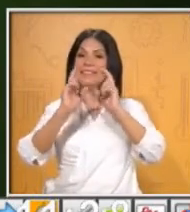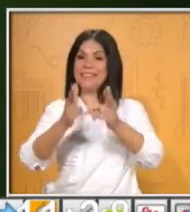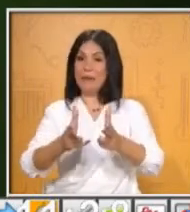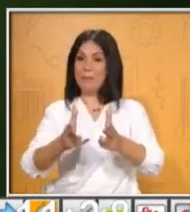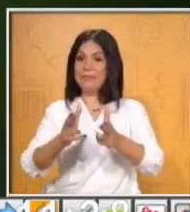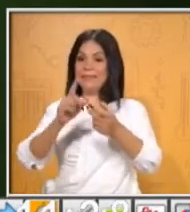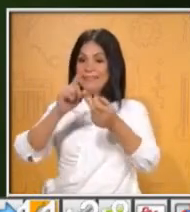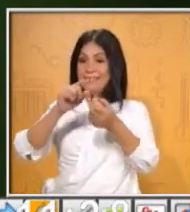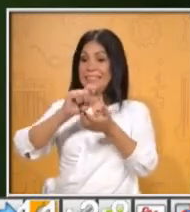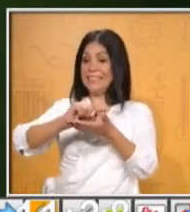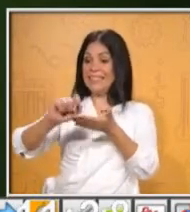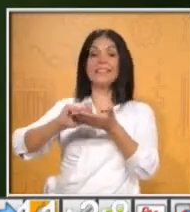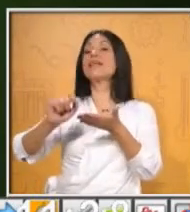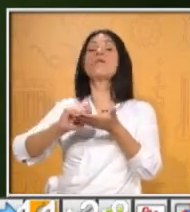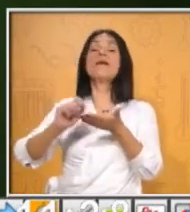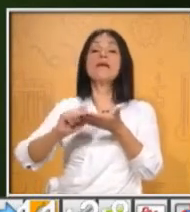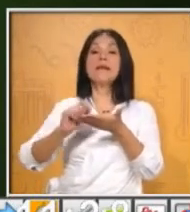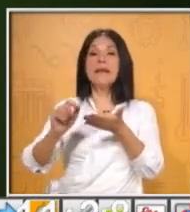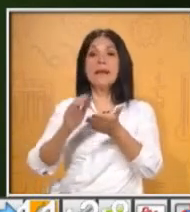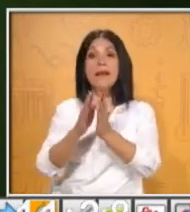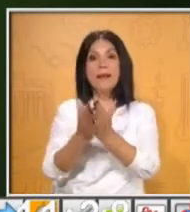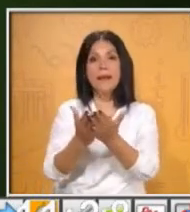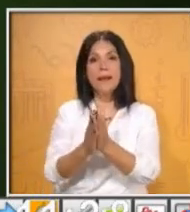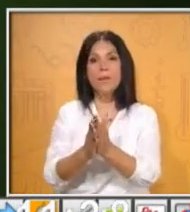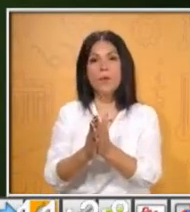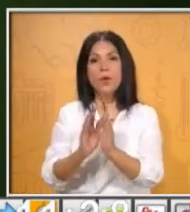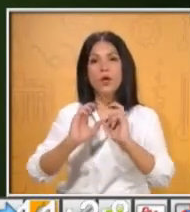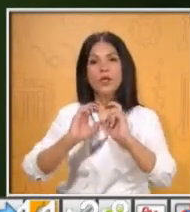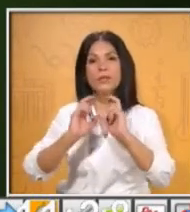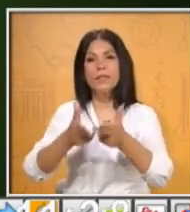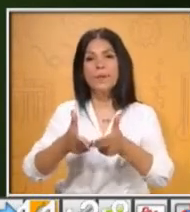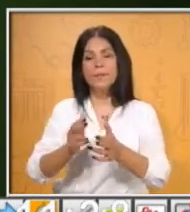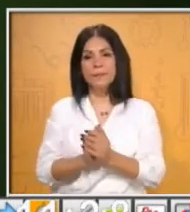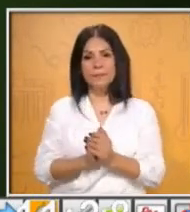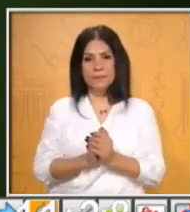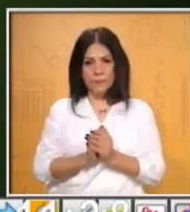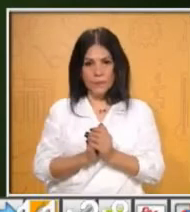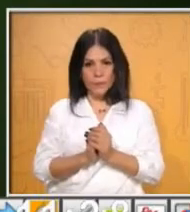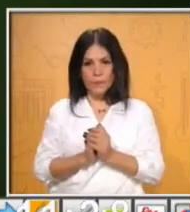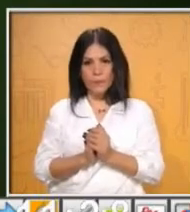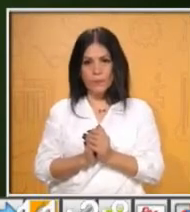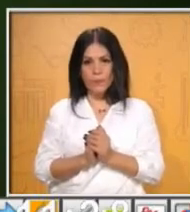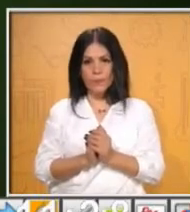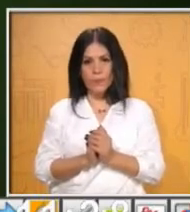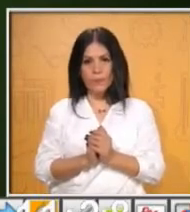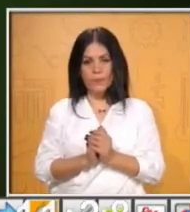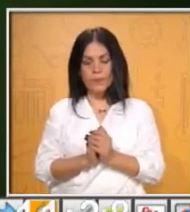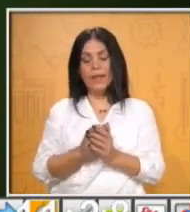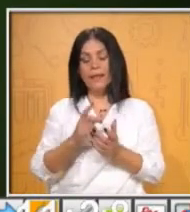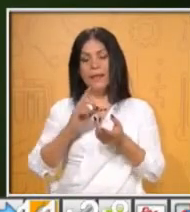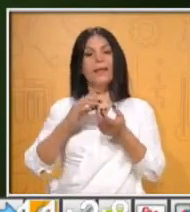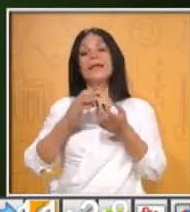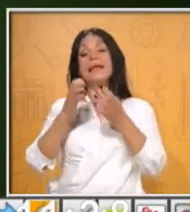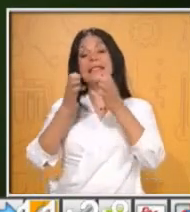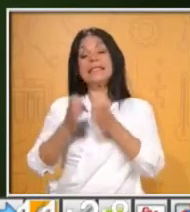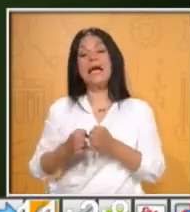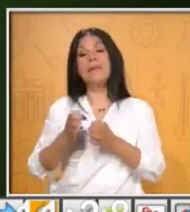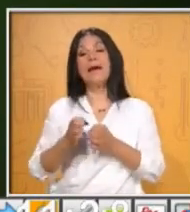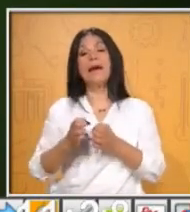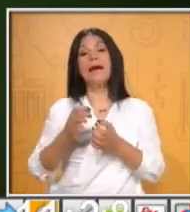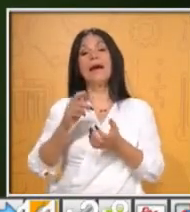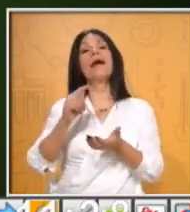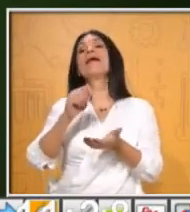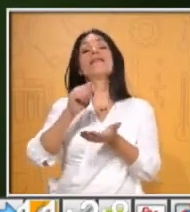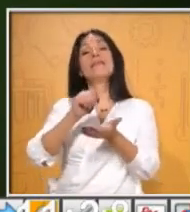respuesta. En el inciso B, me dice... Estaba en Tamaulipas y realicé un